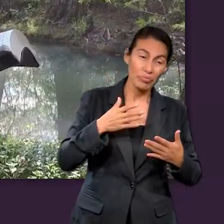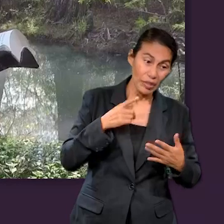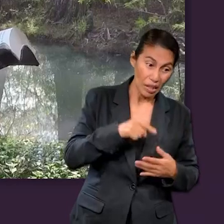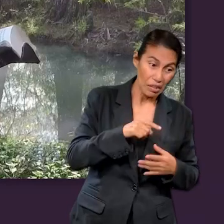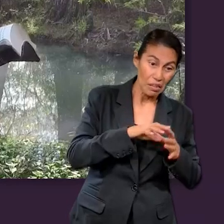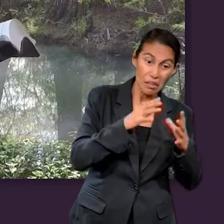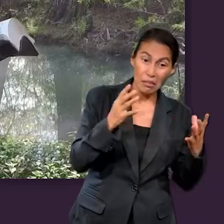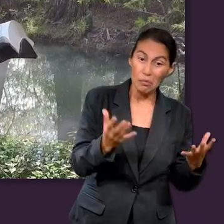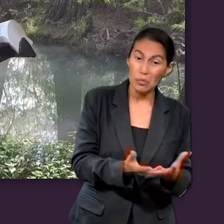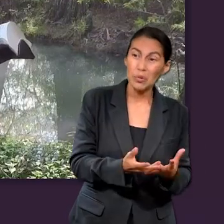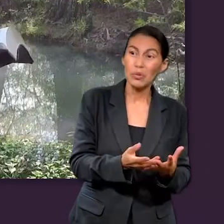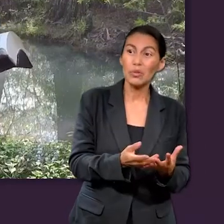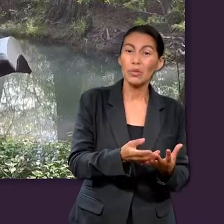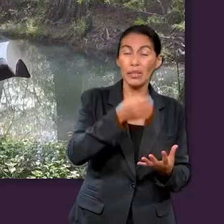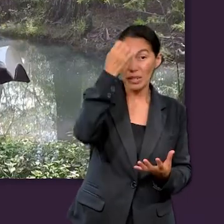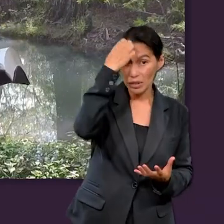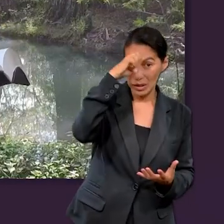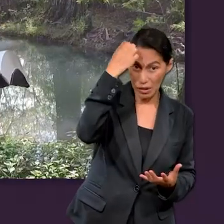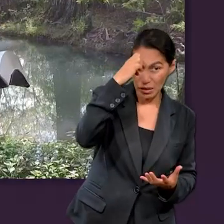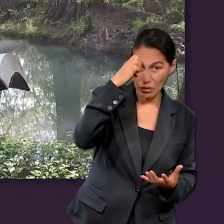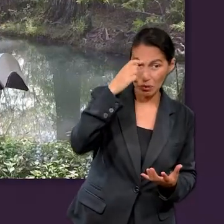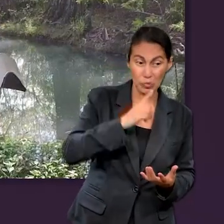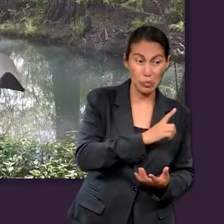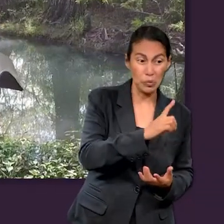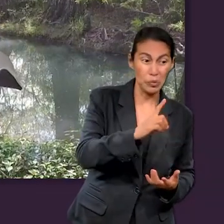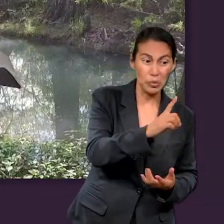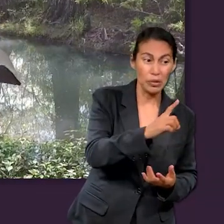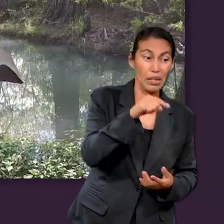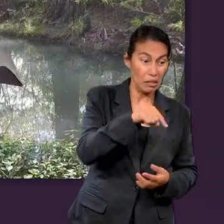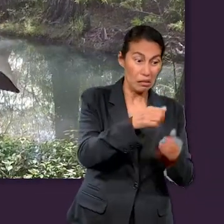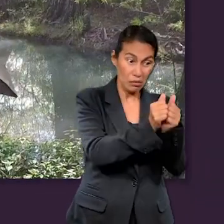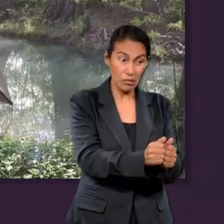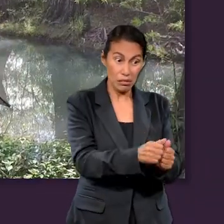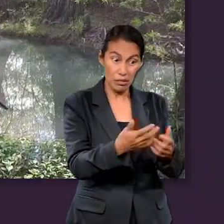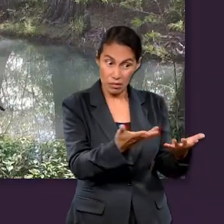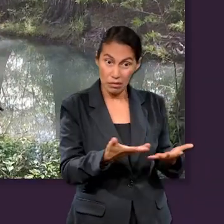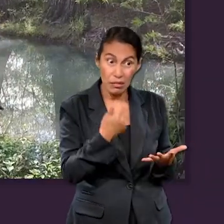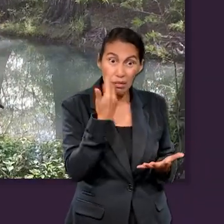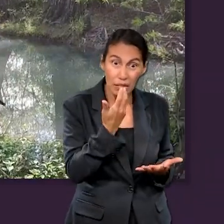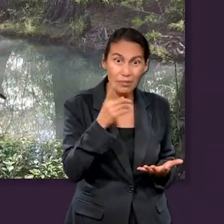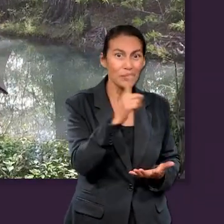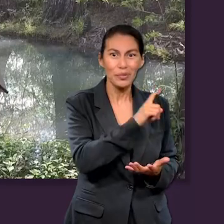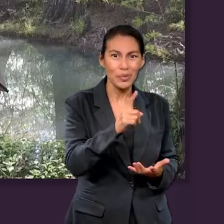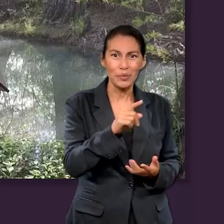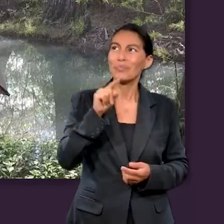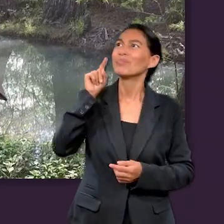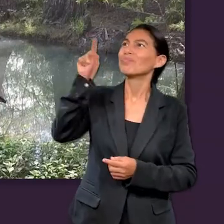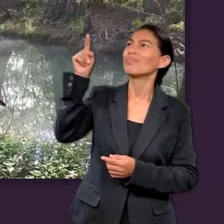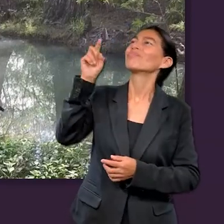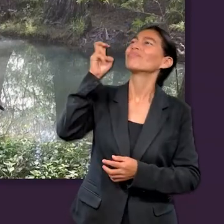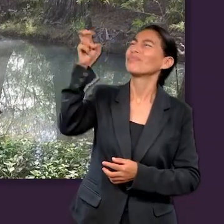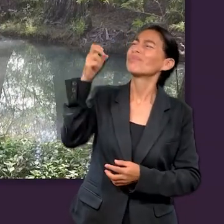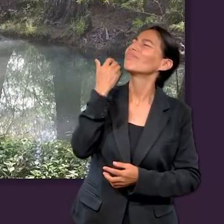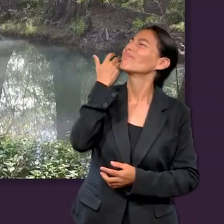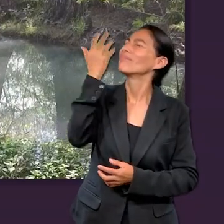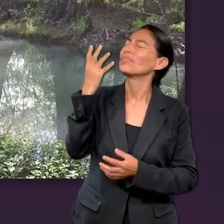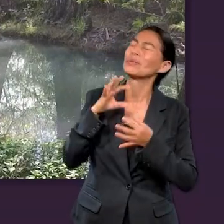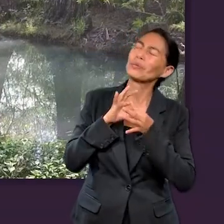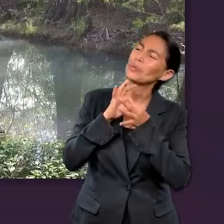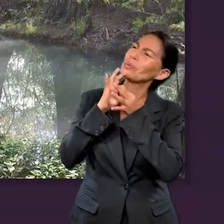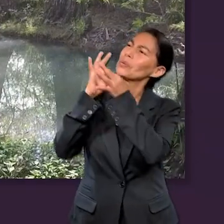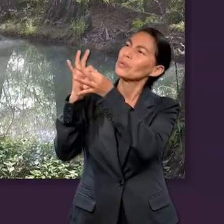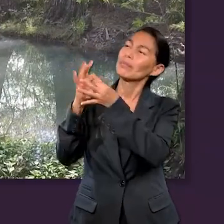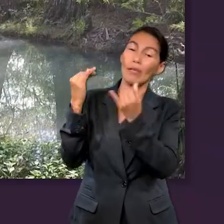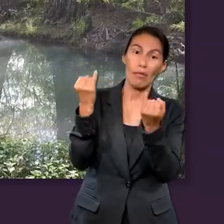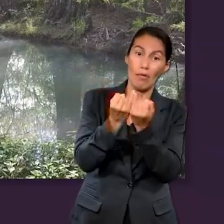confesando que eran extranjeros y peregrinos sobre la tierra. Porque no es esto. Es aquello. Lo que Dios